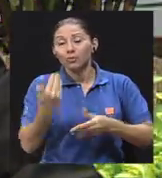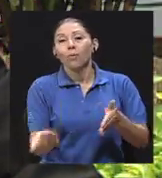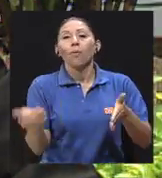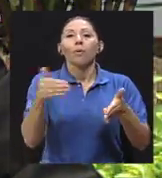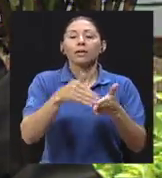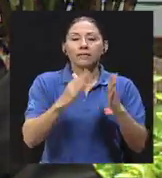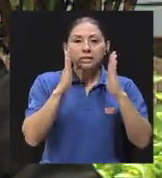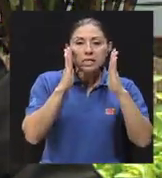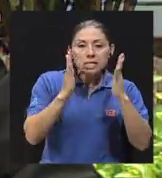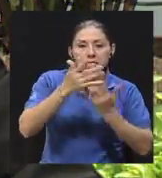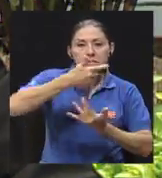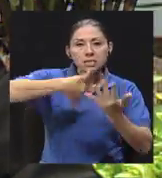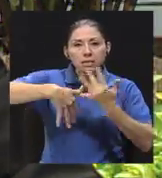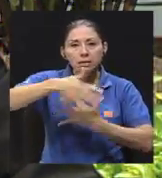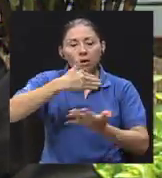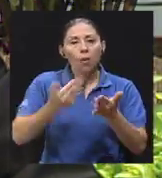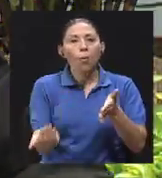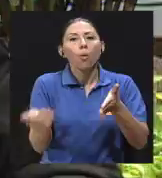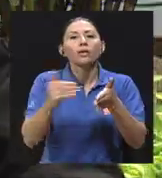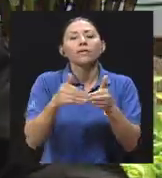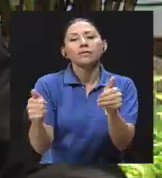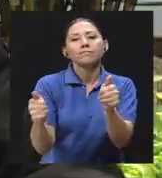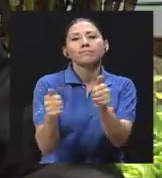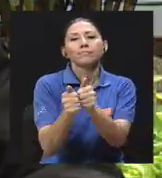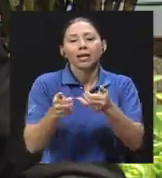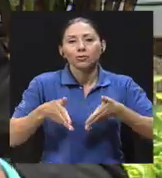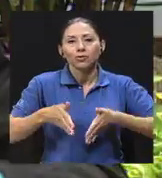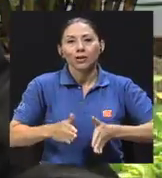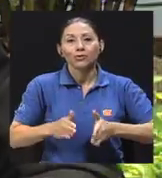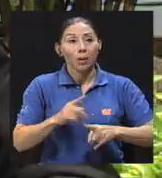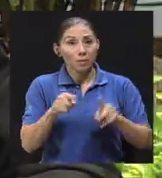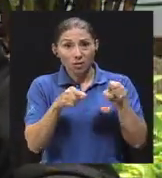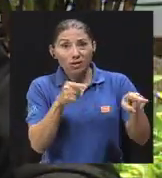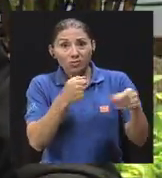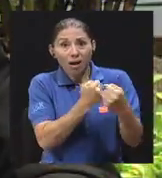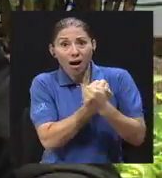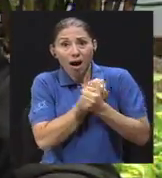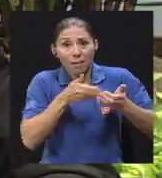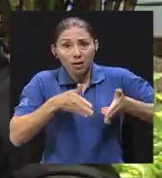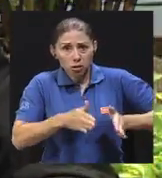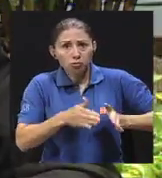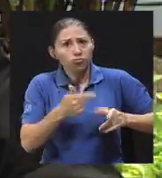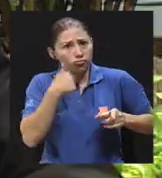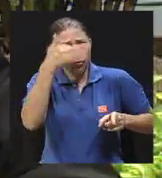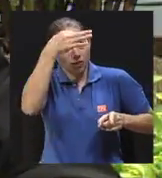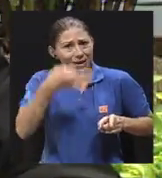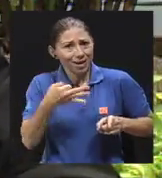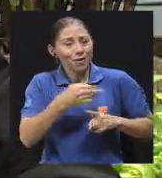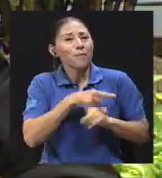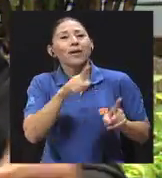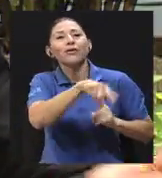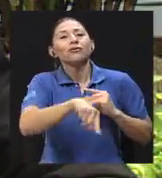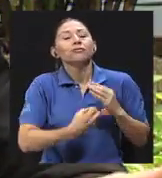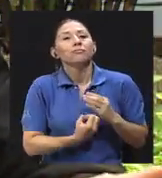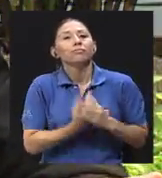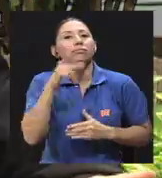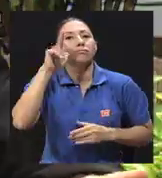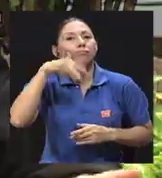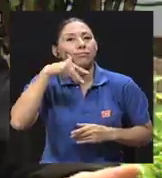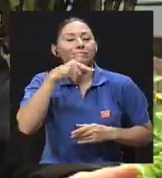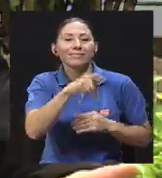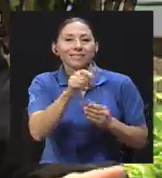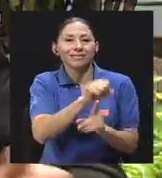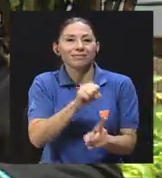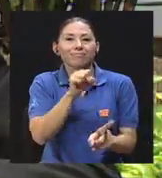a ser integrados con sus hijos. Pero ellos aman, y les creemos que sí lo aman. Pero se les sale el machismo, ahí es donde está